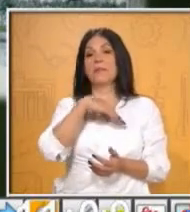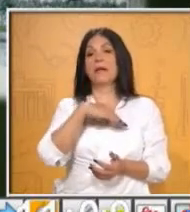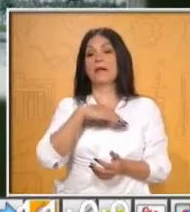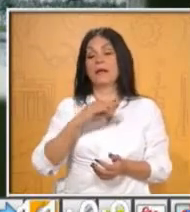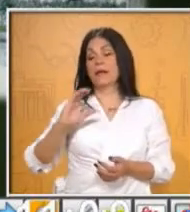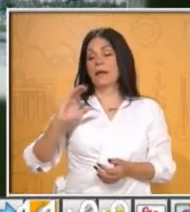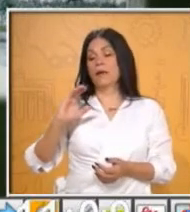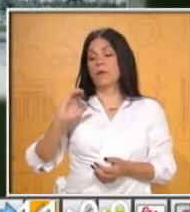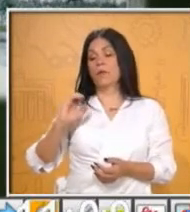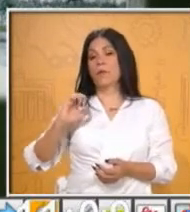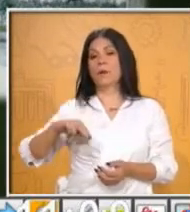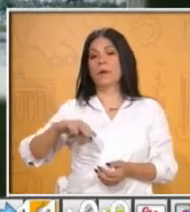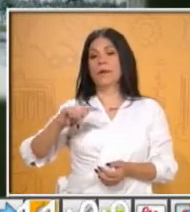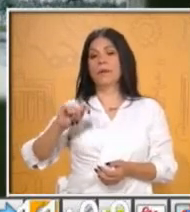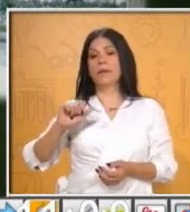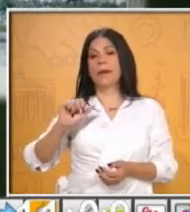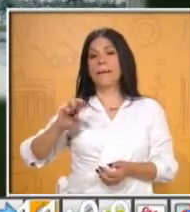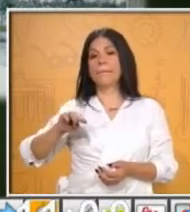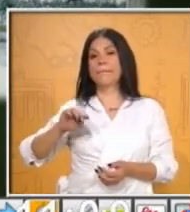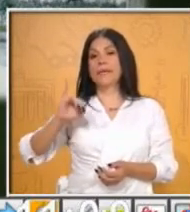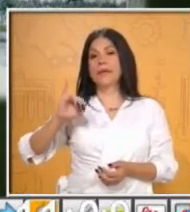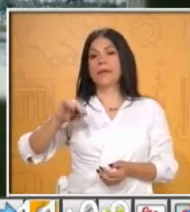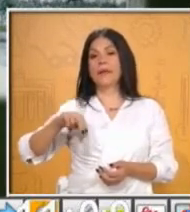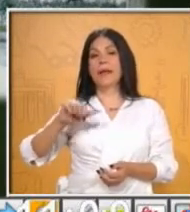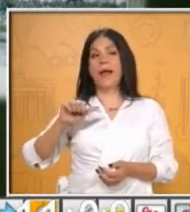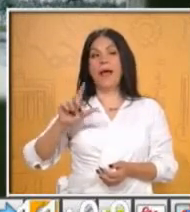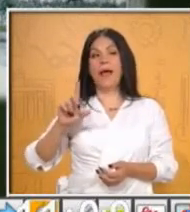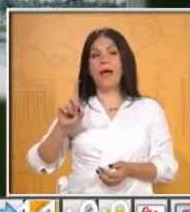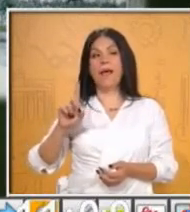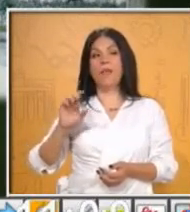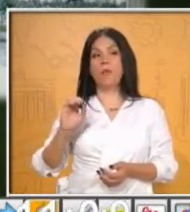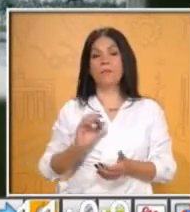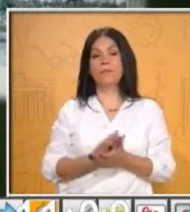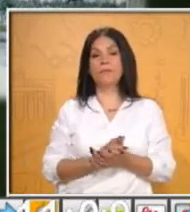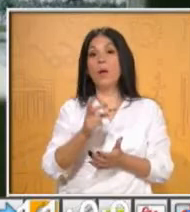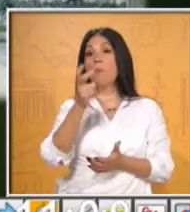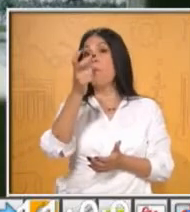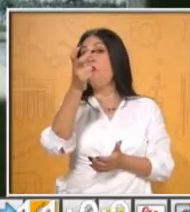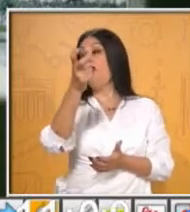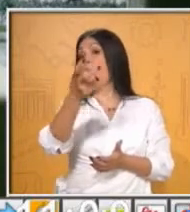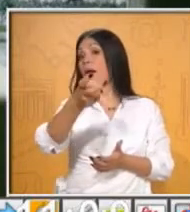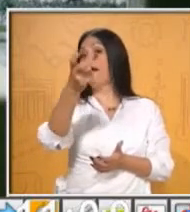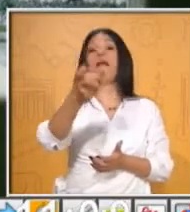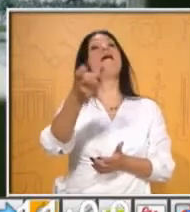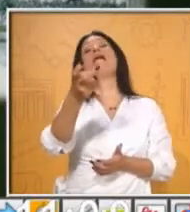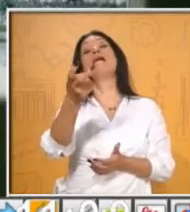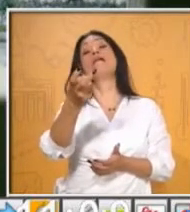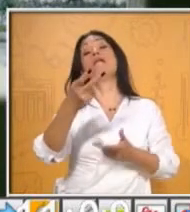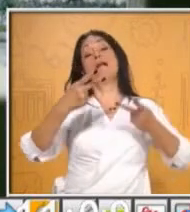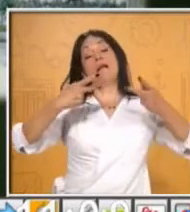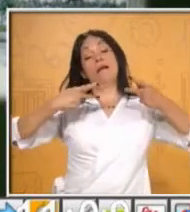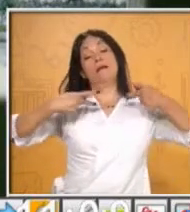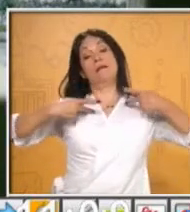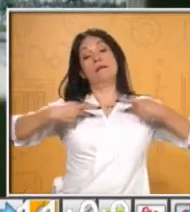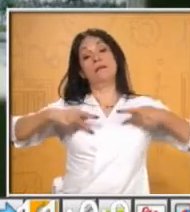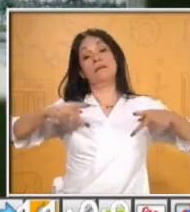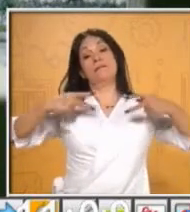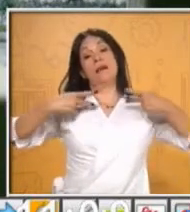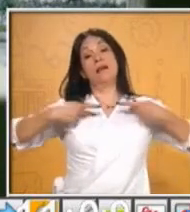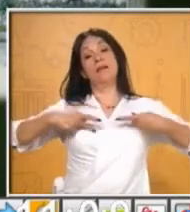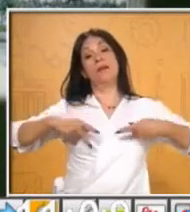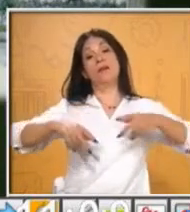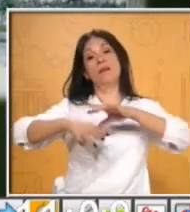Y todo eso es producto de... De todos los desechos que vamos tirando